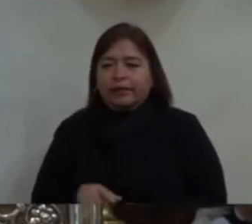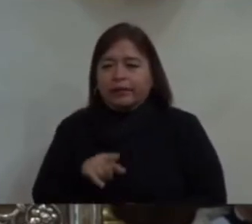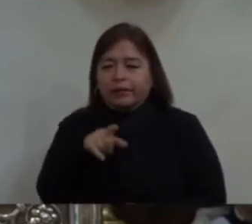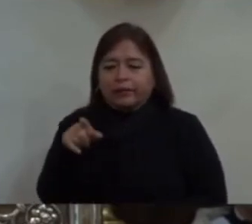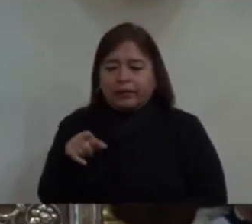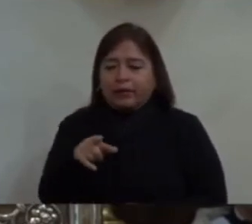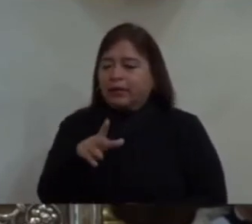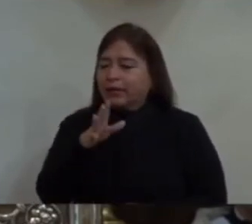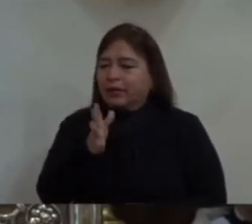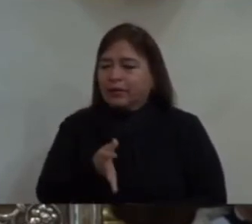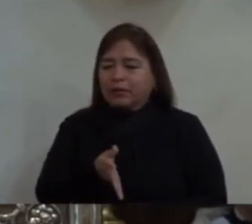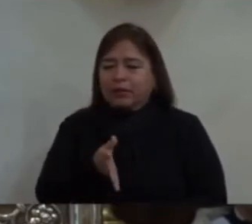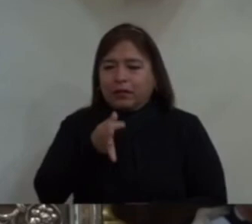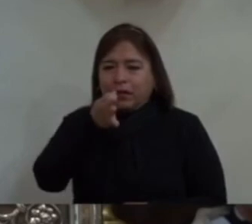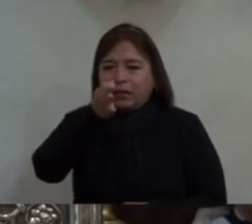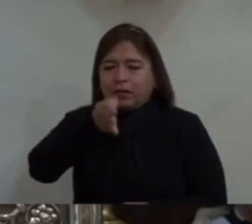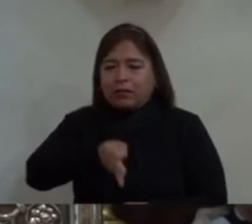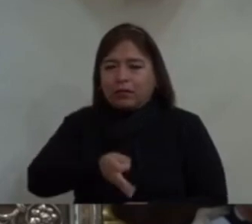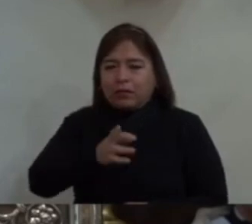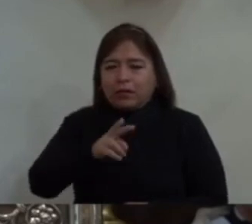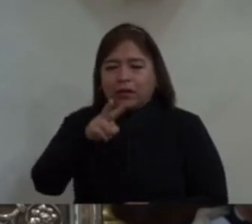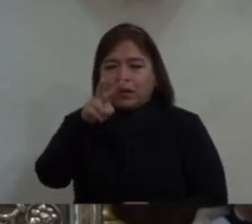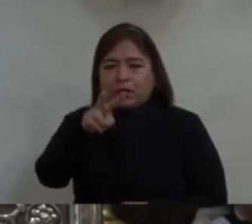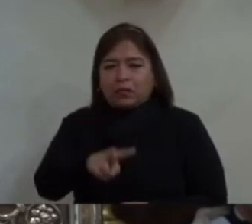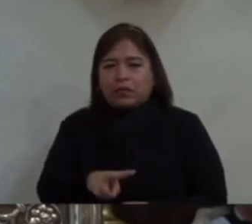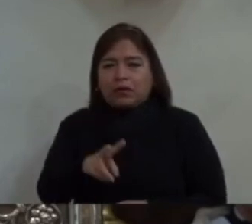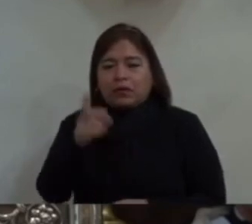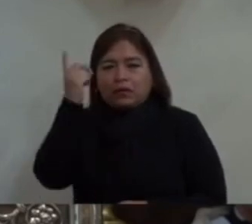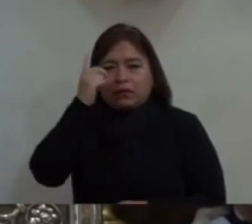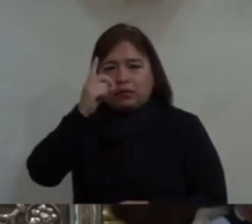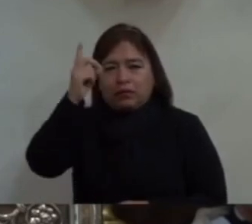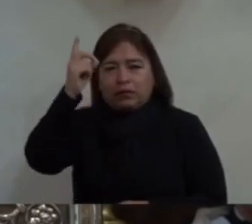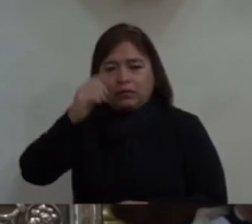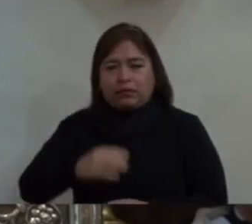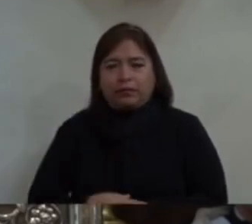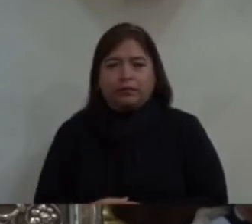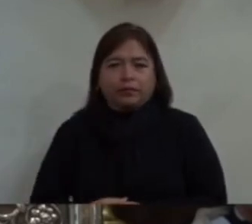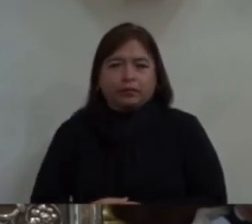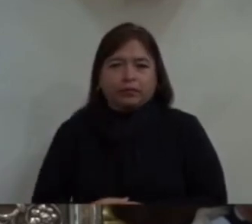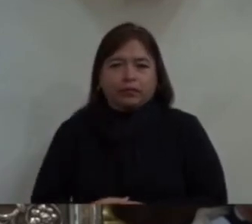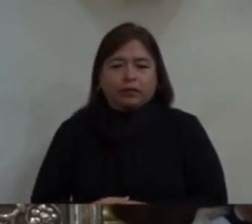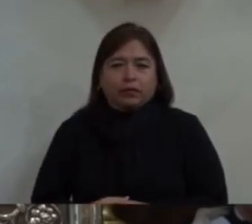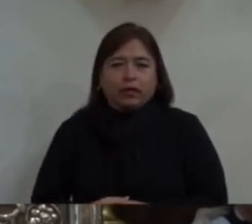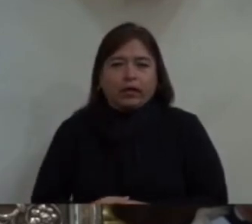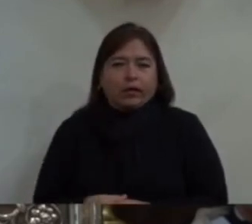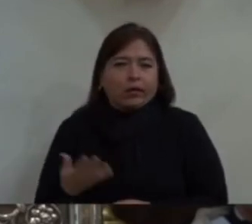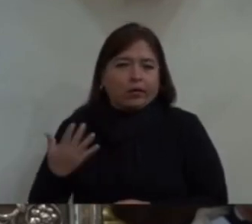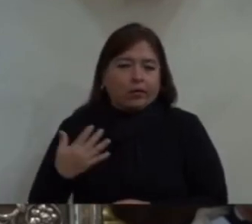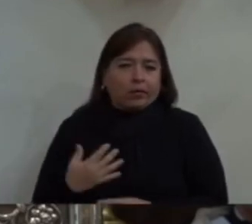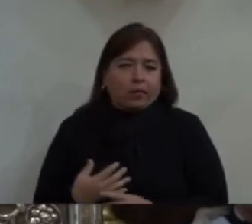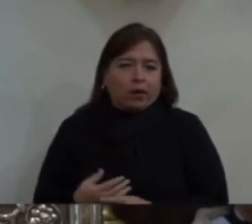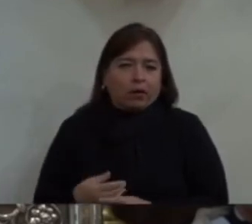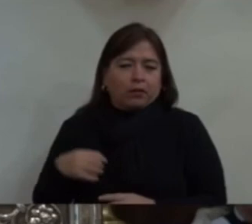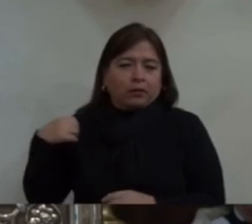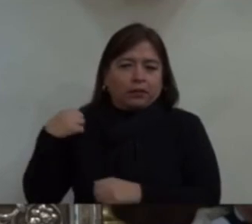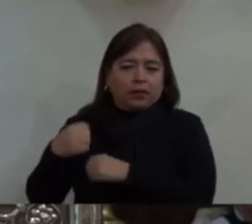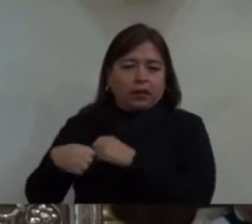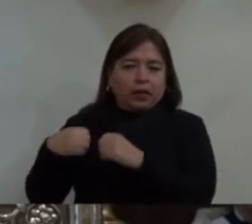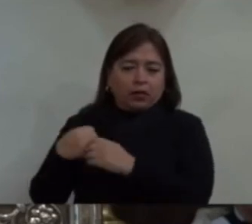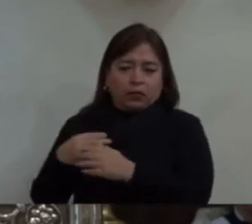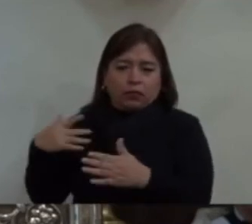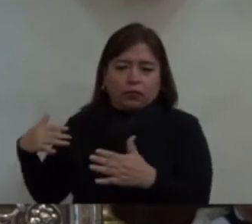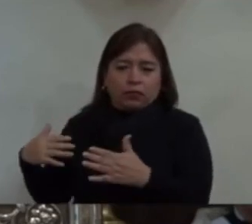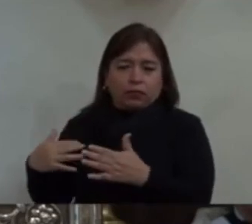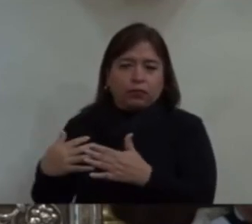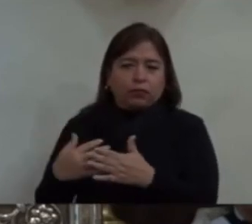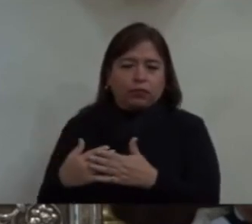verdad, Dios te lo repite después de años de vivir, seguramente de